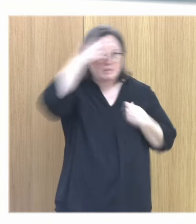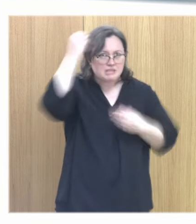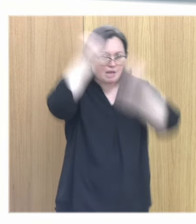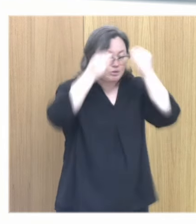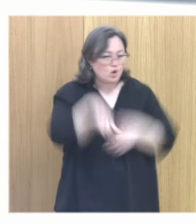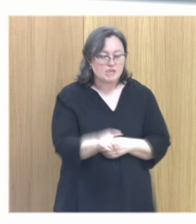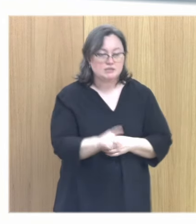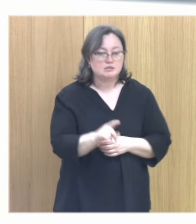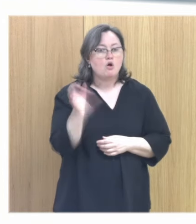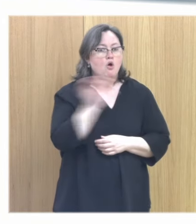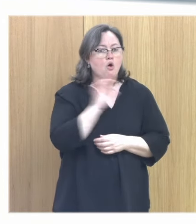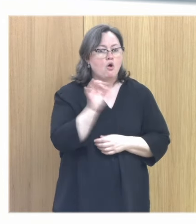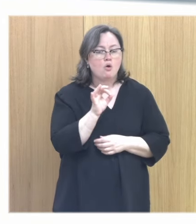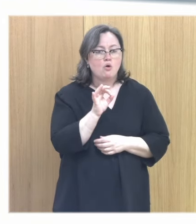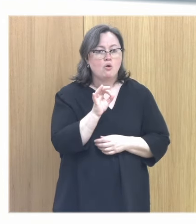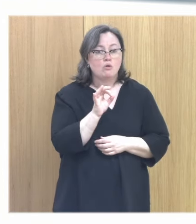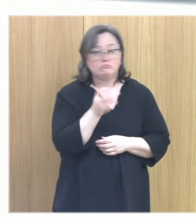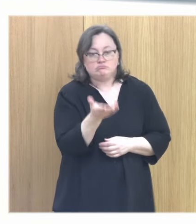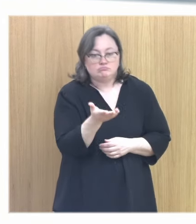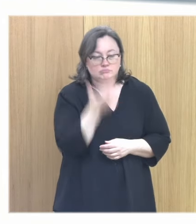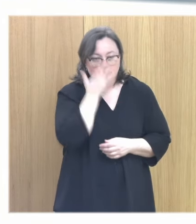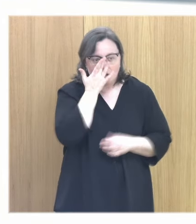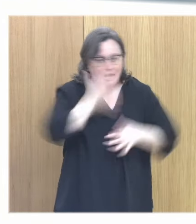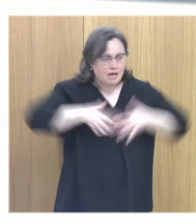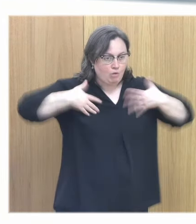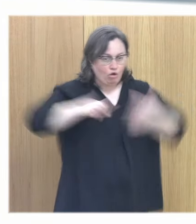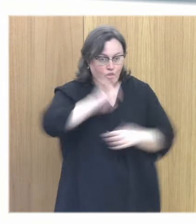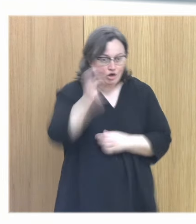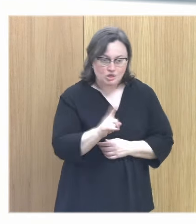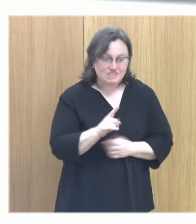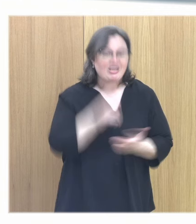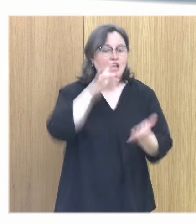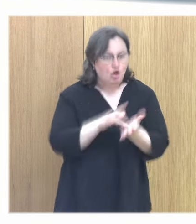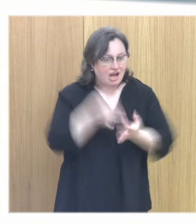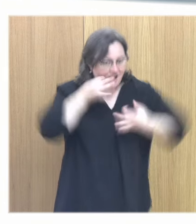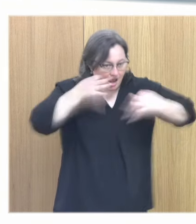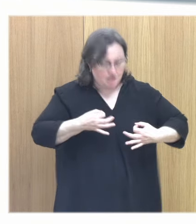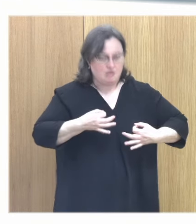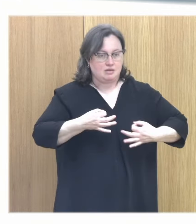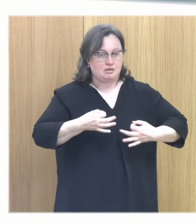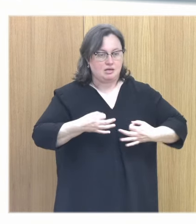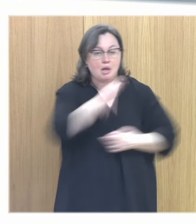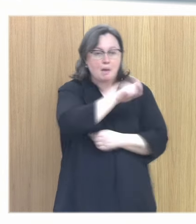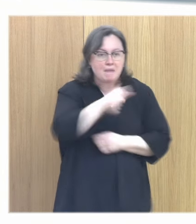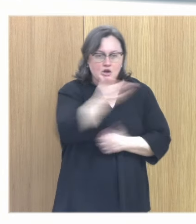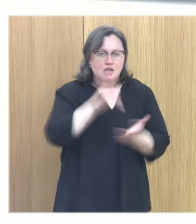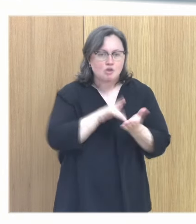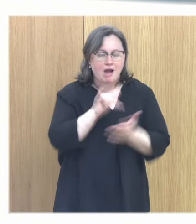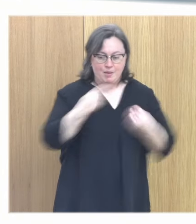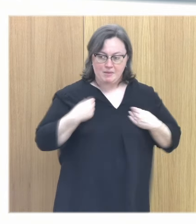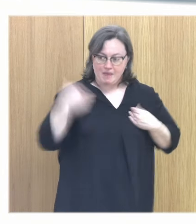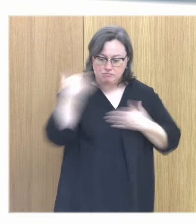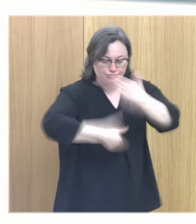ni son emociones. Son vivencias. Son vivencias que las personas tienen a lo